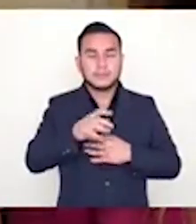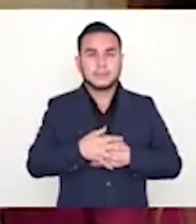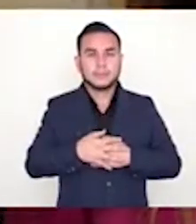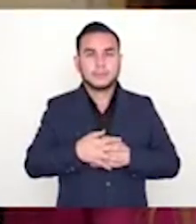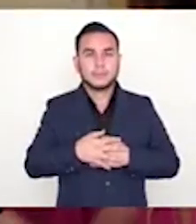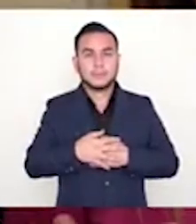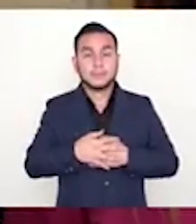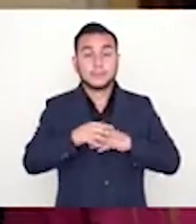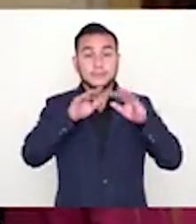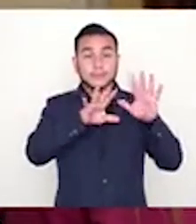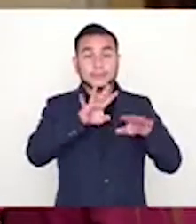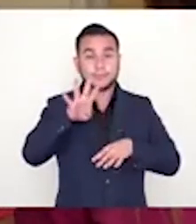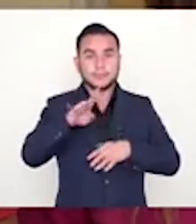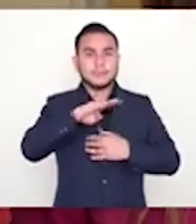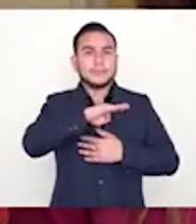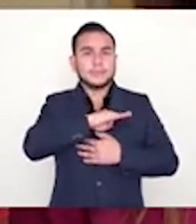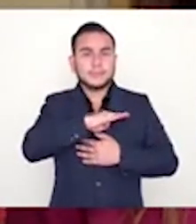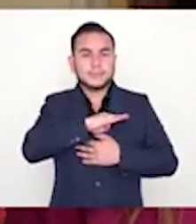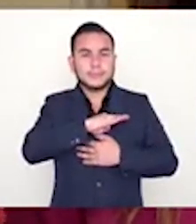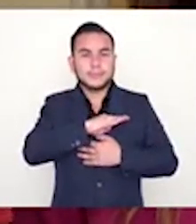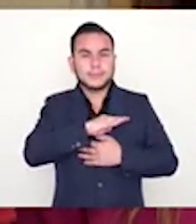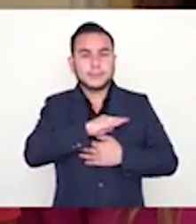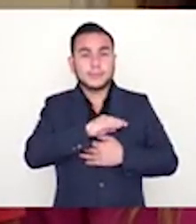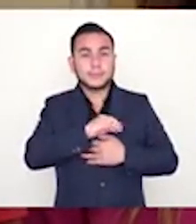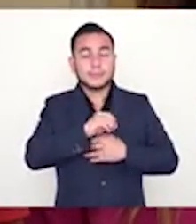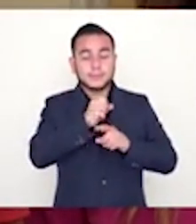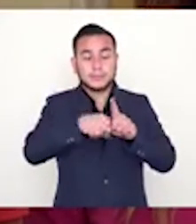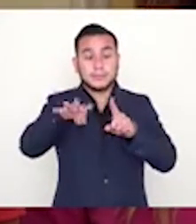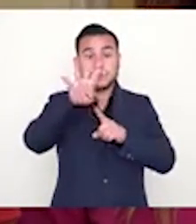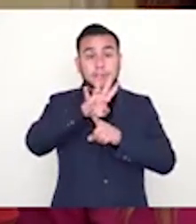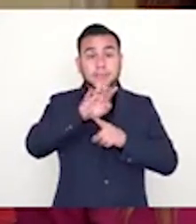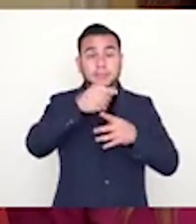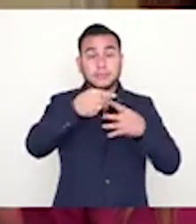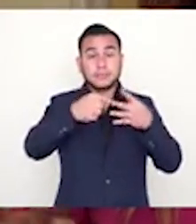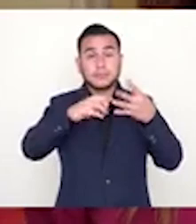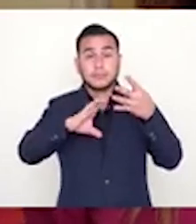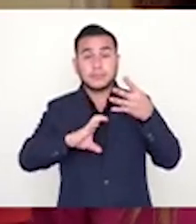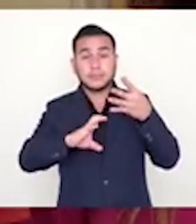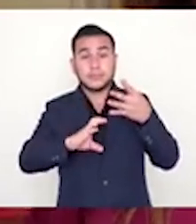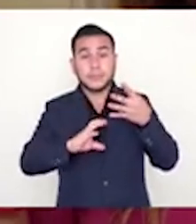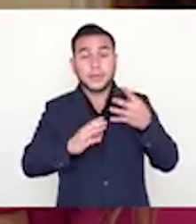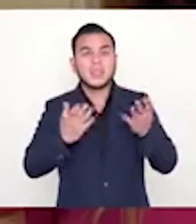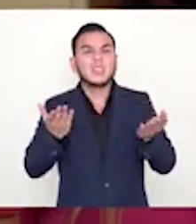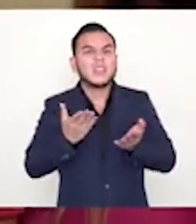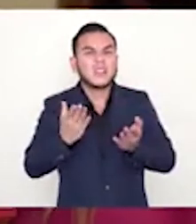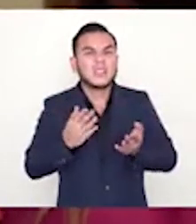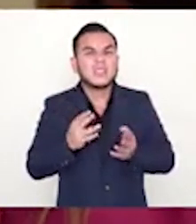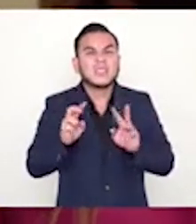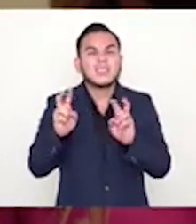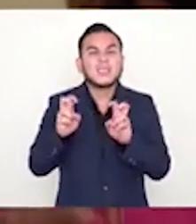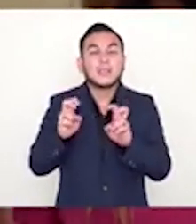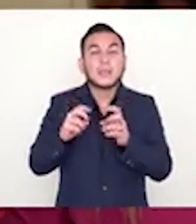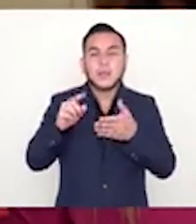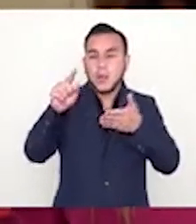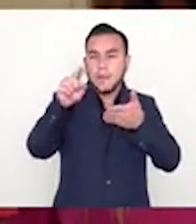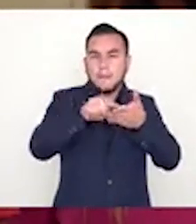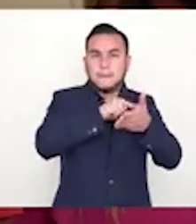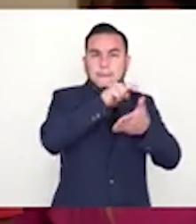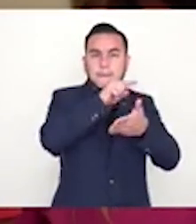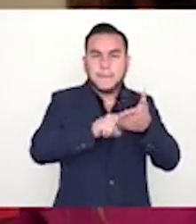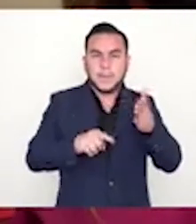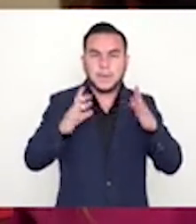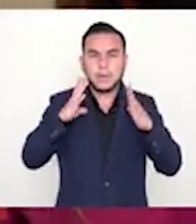El pasado 14 de septiembre, la Sala de lo Constitucional emitió una medida cautelar en la que prohibieron al gobierno